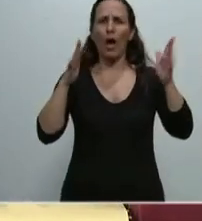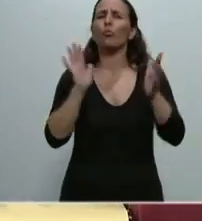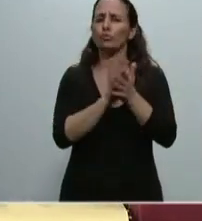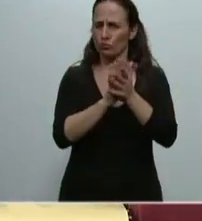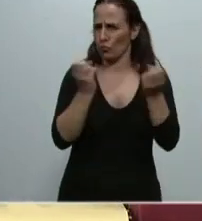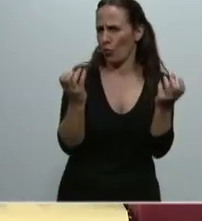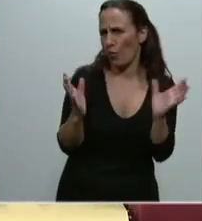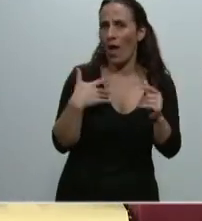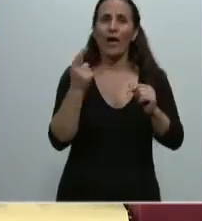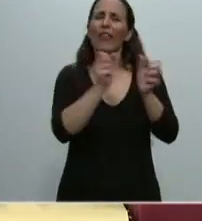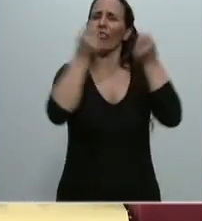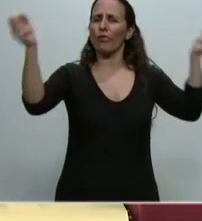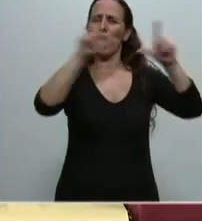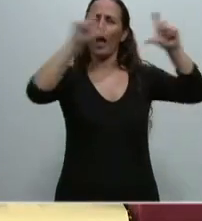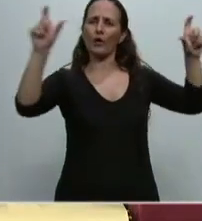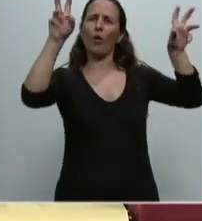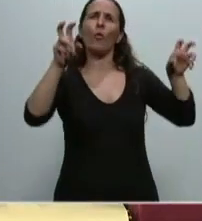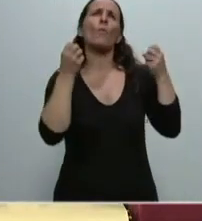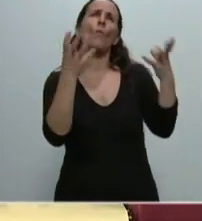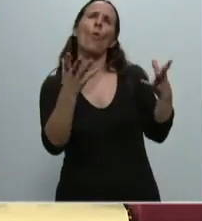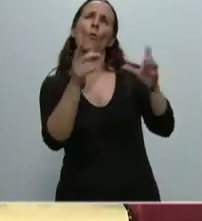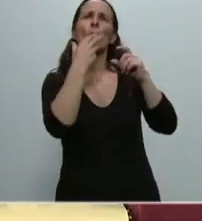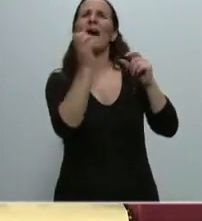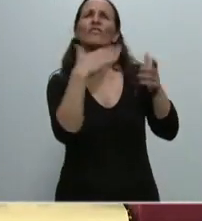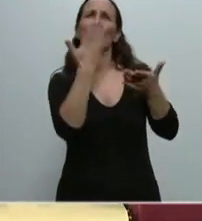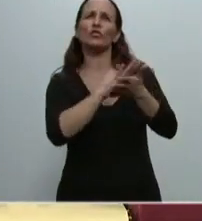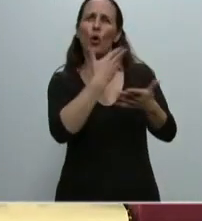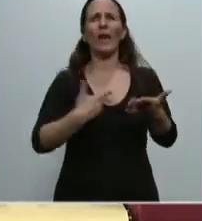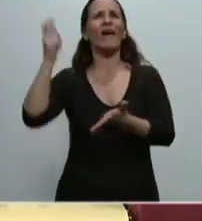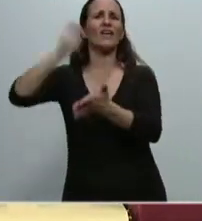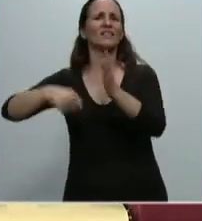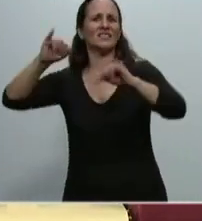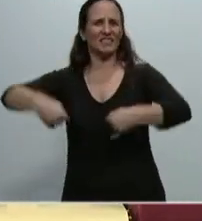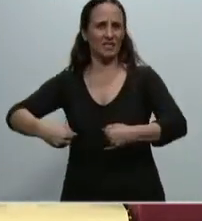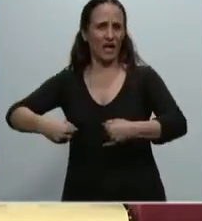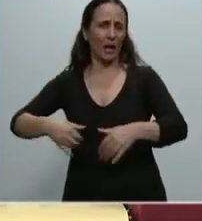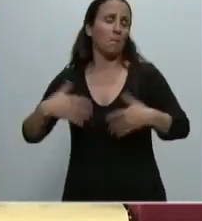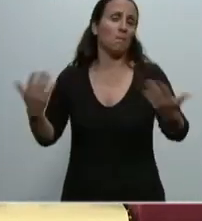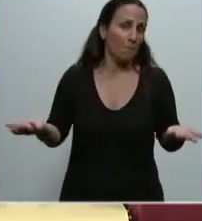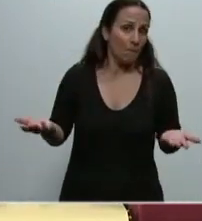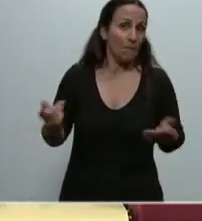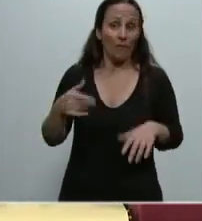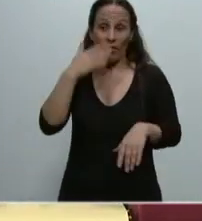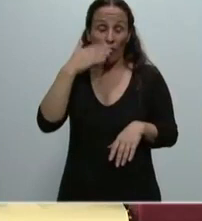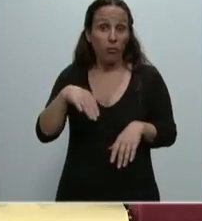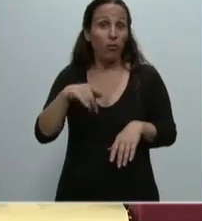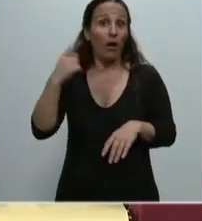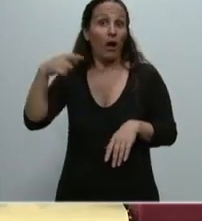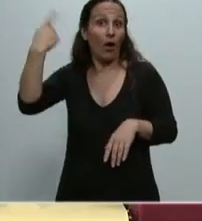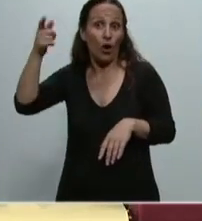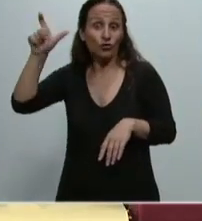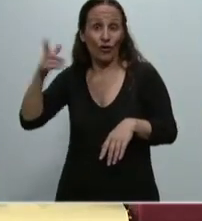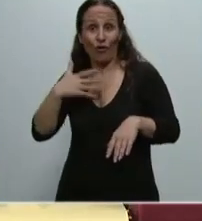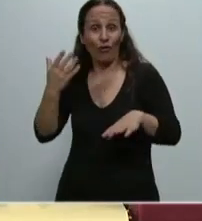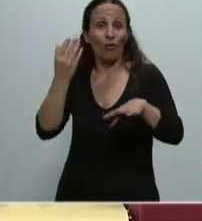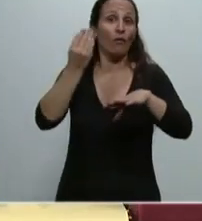encontraría titulares maravillosos en los diarios y seguramente encontraría alguien que vendría a prestarle nuevamente